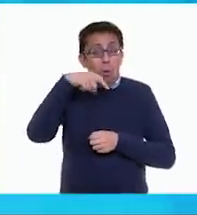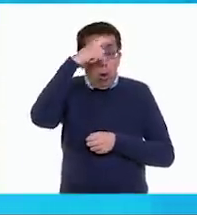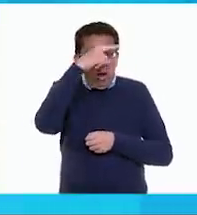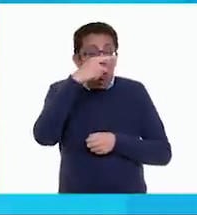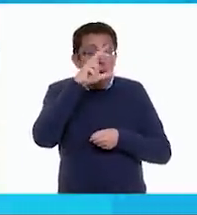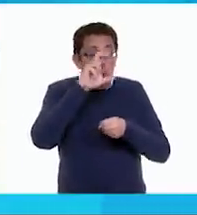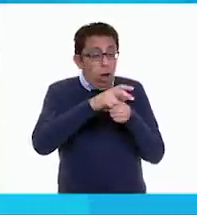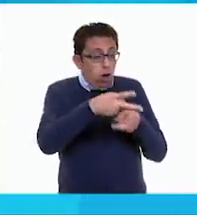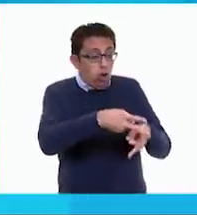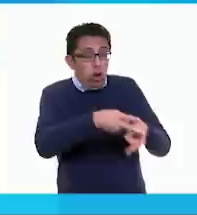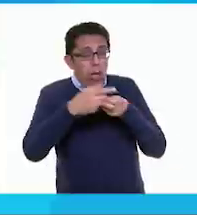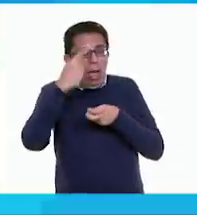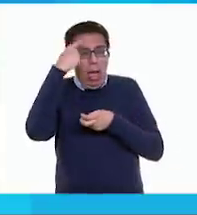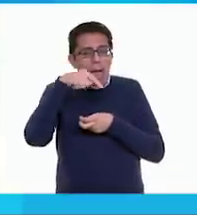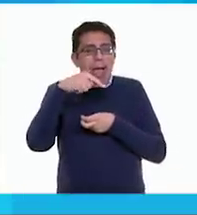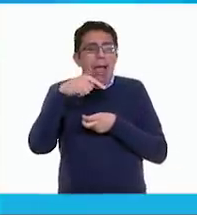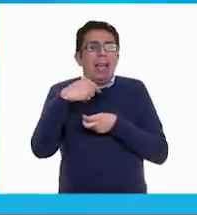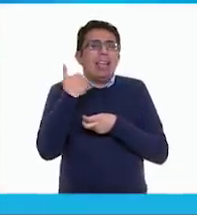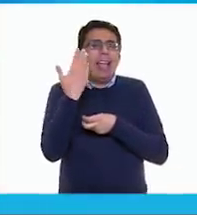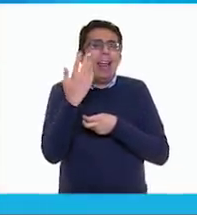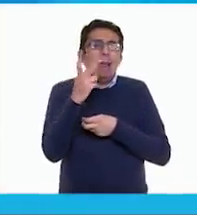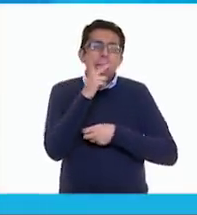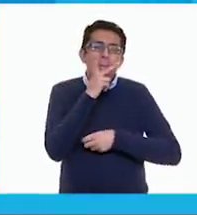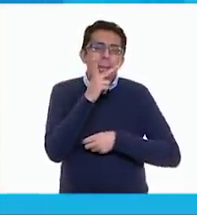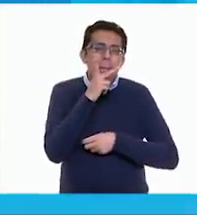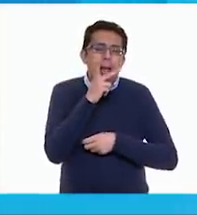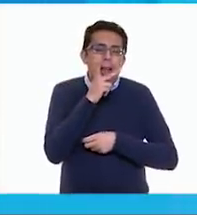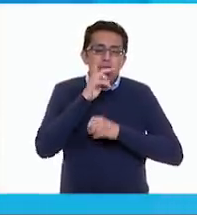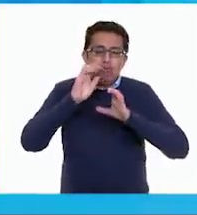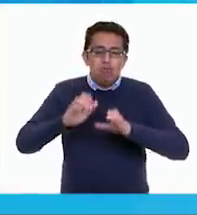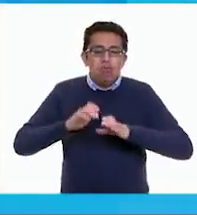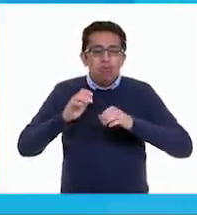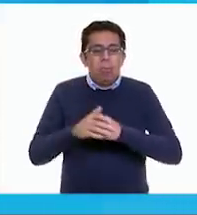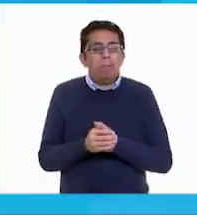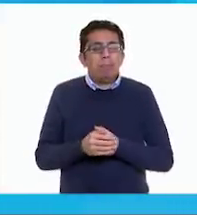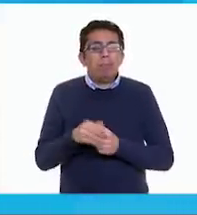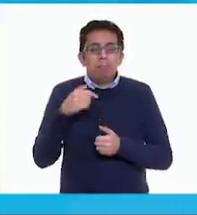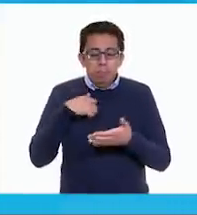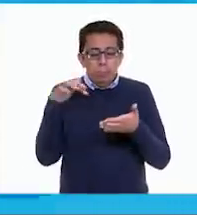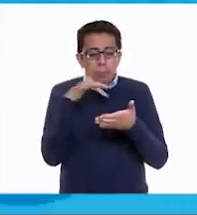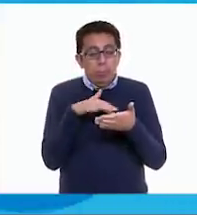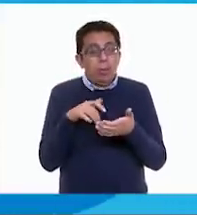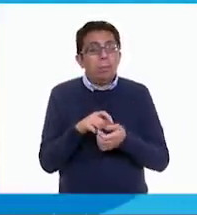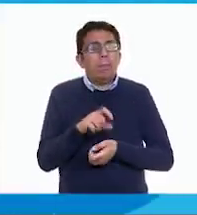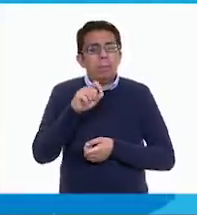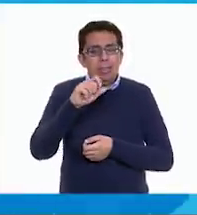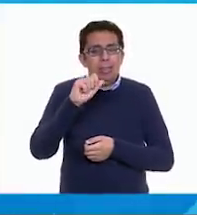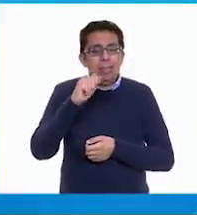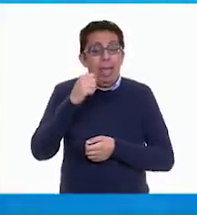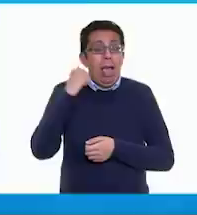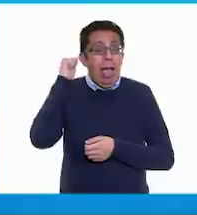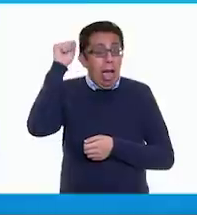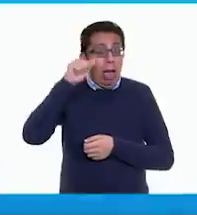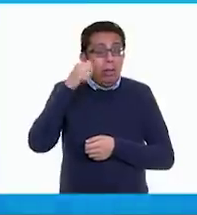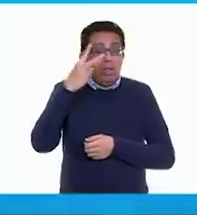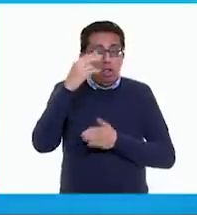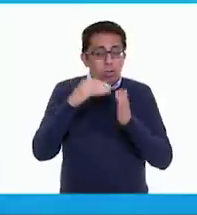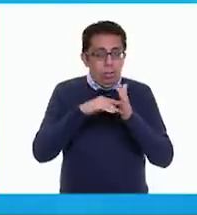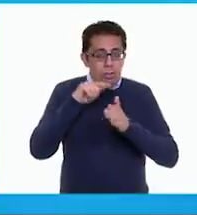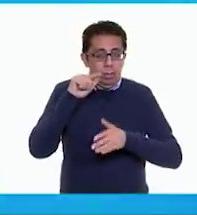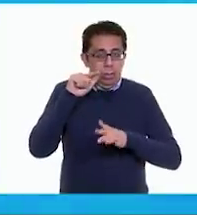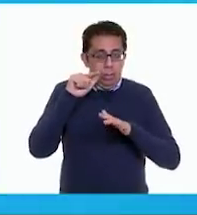para ser papá. A ver, yo voy a leer la nota. Aquí, 26 de abril del 2017.